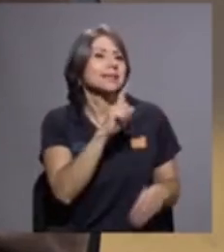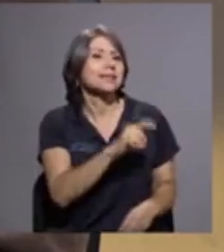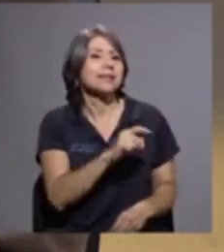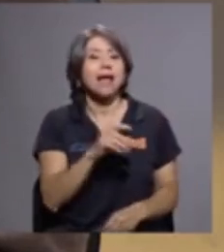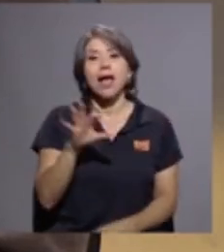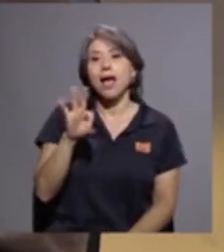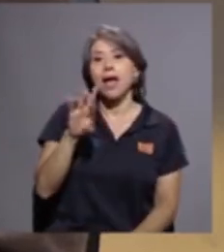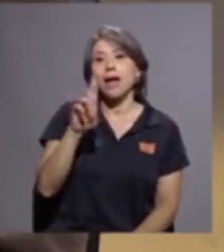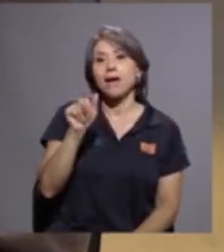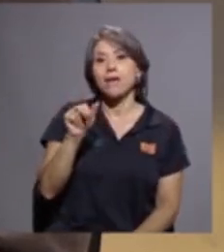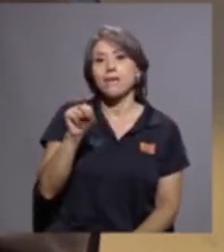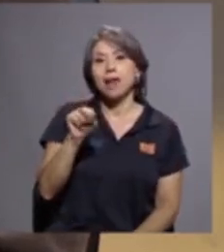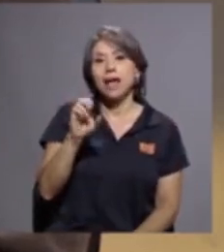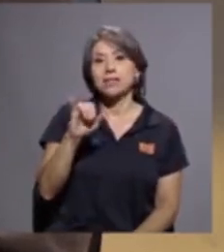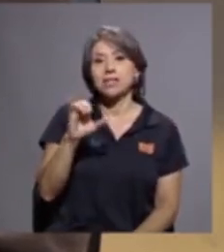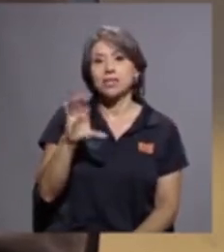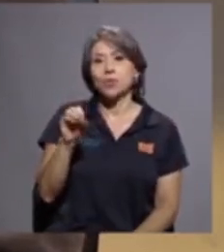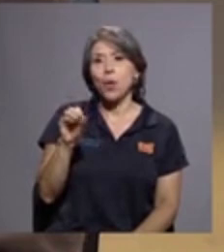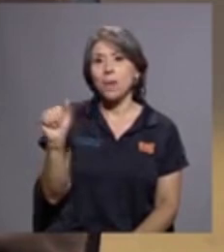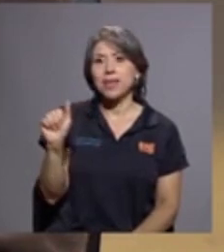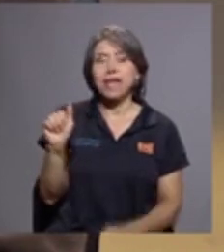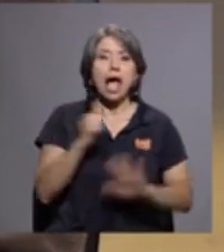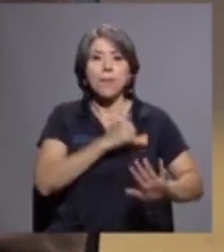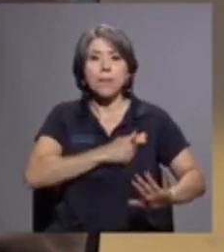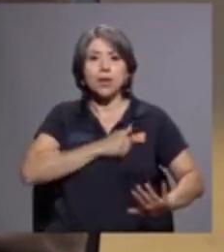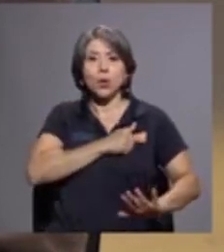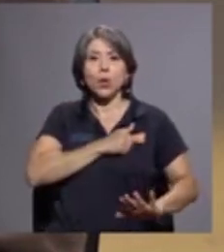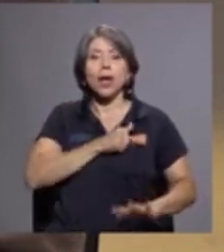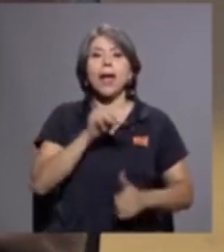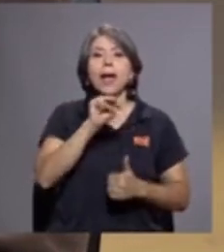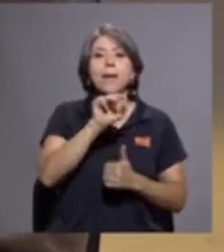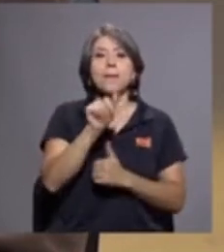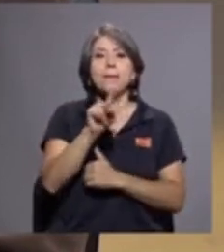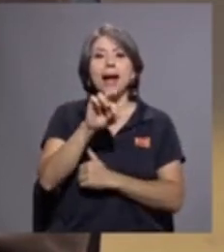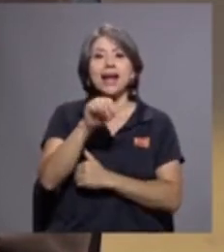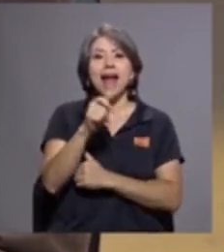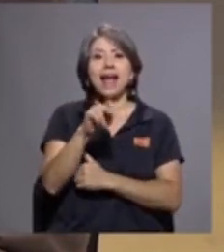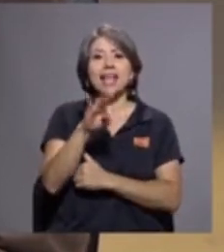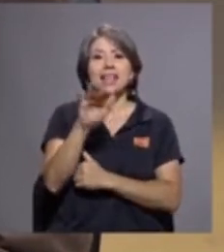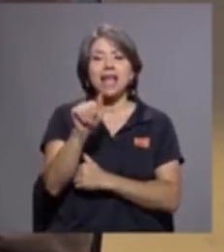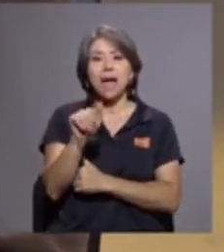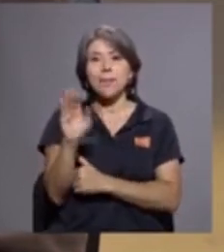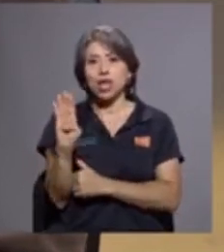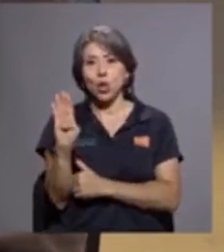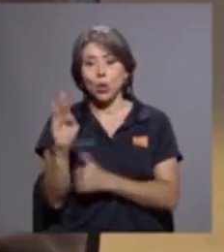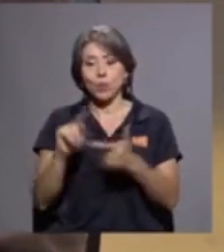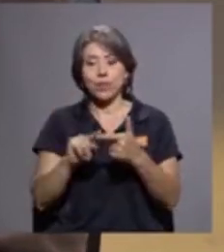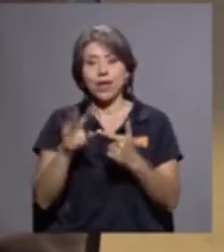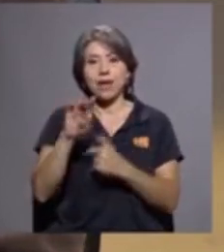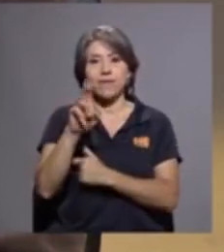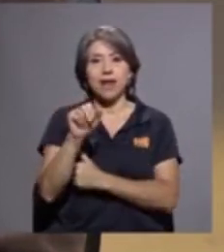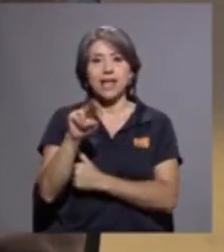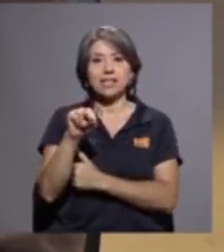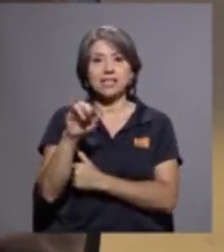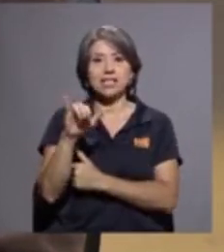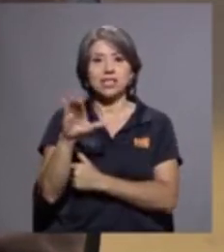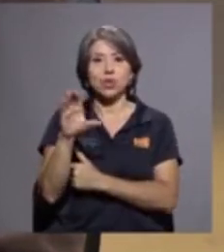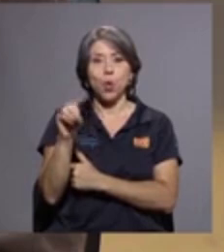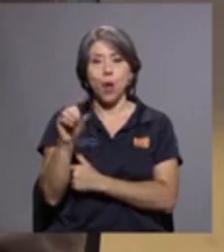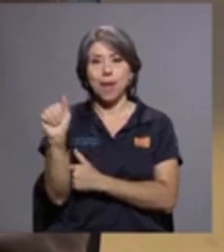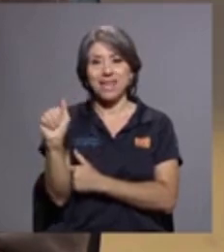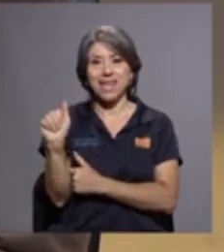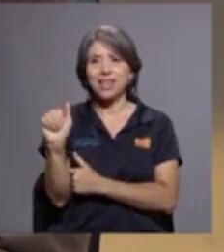Francisco Miguete perdón Margarita Bertó y Francisco Miguete fueron como mis grandes padrinos porque tuve la oportunidad